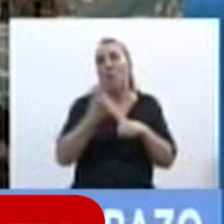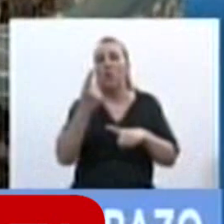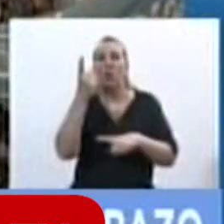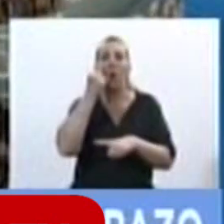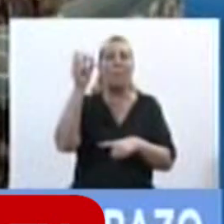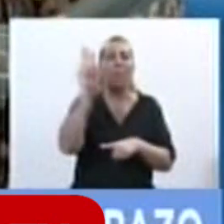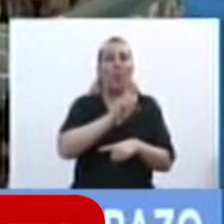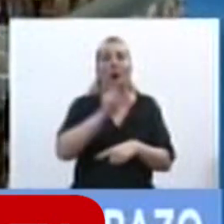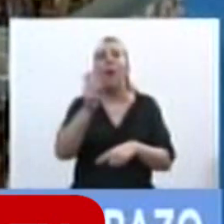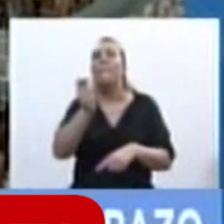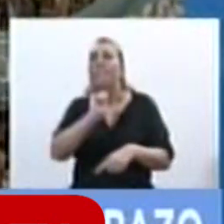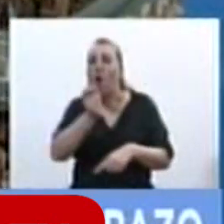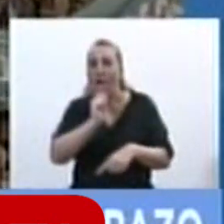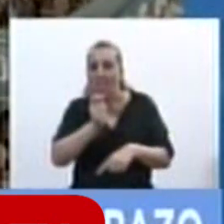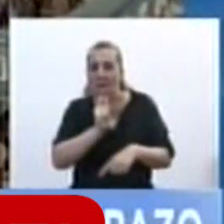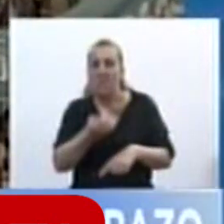periodistas,